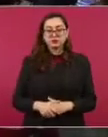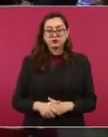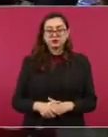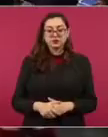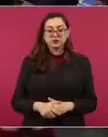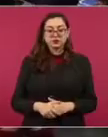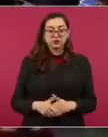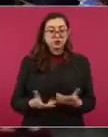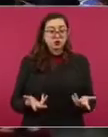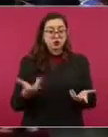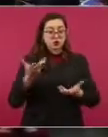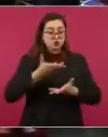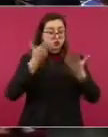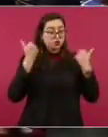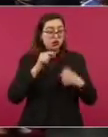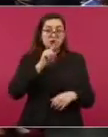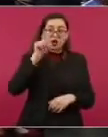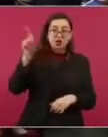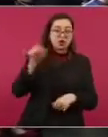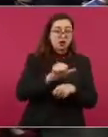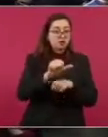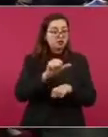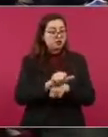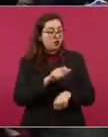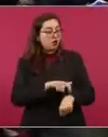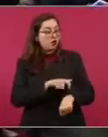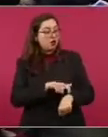¿Cómo está el horario? ¿Qué horas son en Argentina?